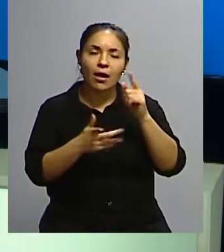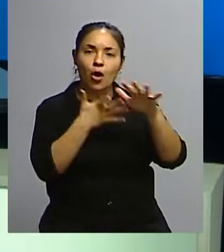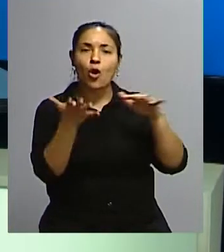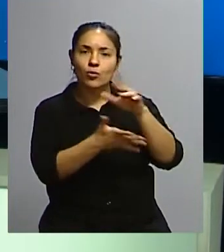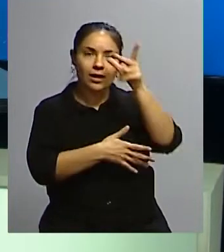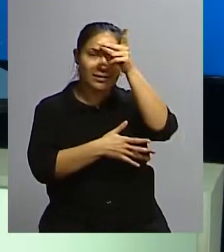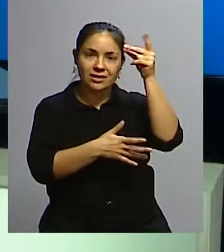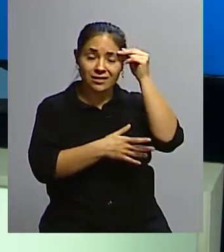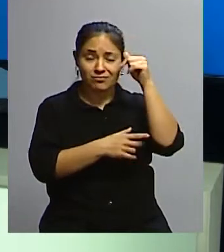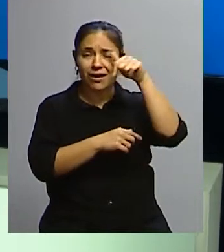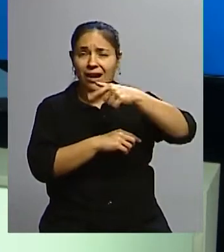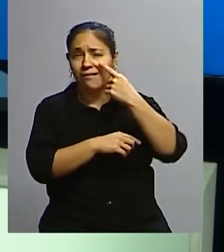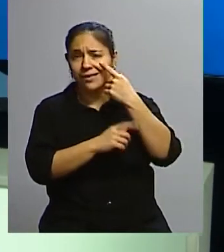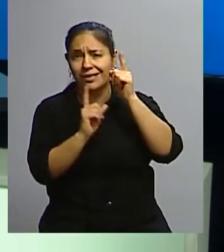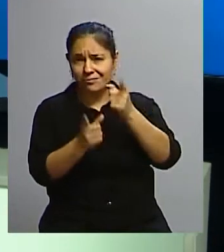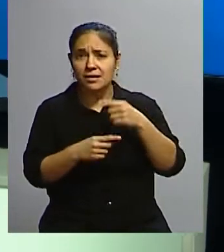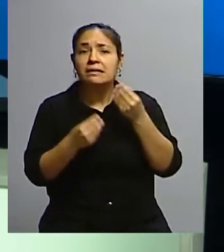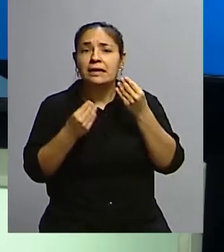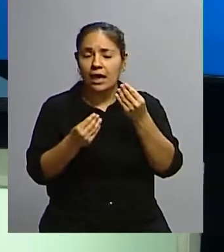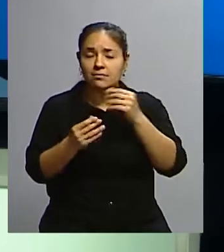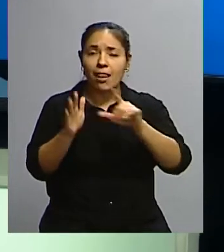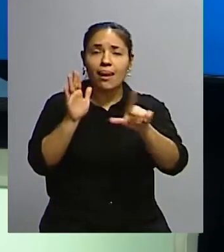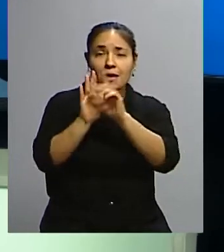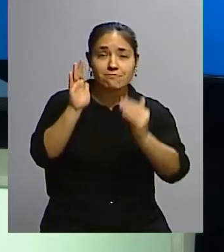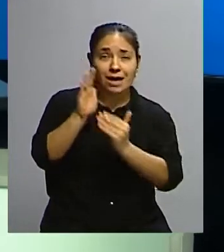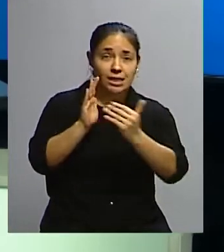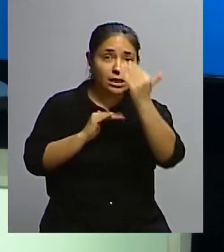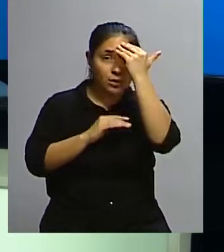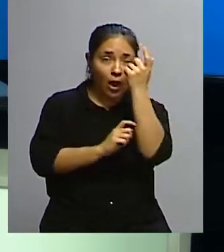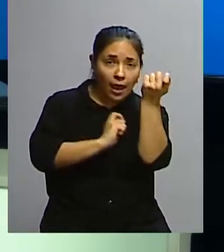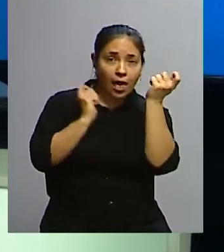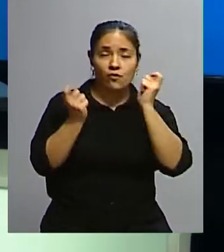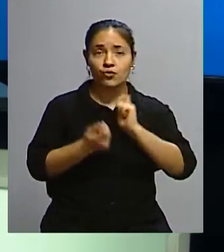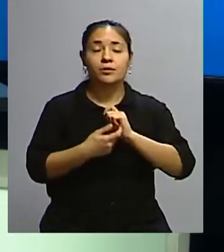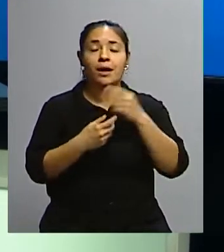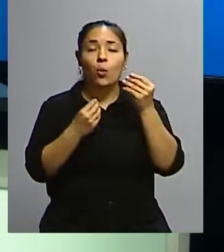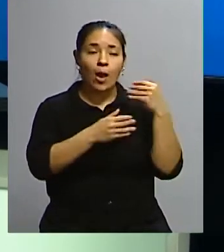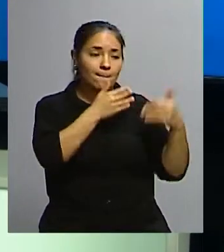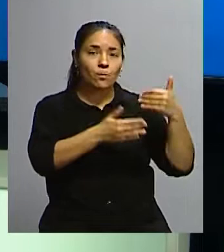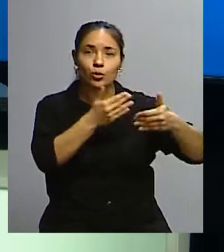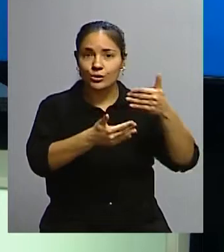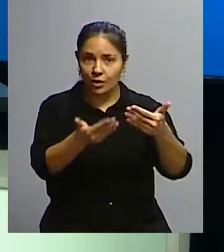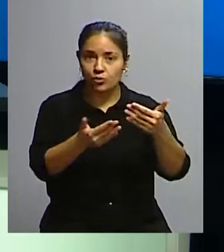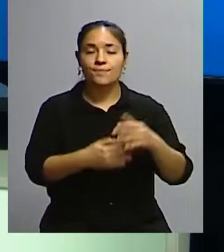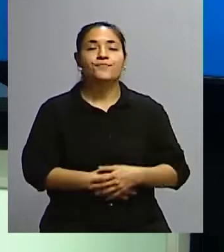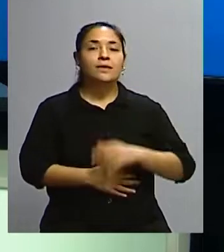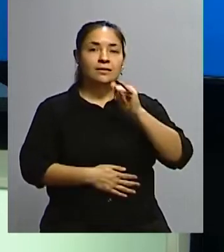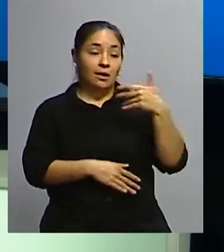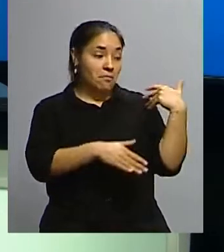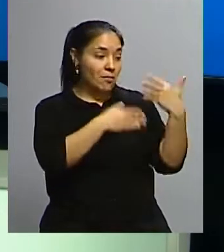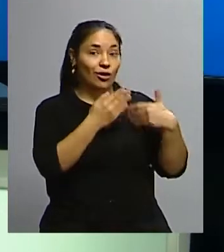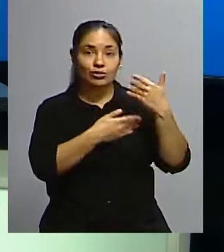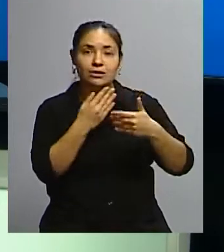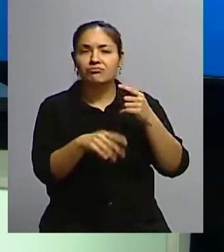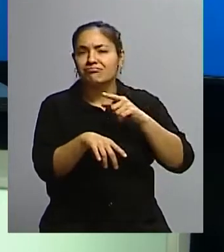en nuestra zona, que es justamente el proceso de reforma constitucional que se está llevando a cabo en Chile. Exactamente, es un proceso que lleva, lleva digamos de